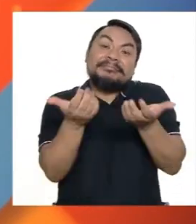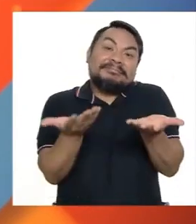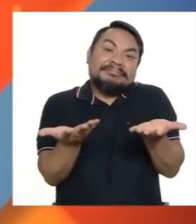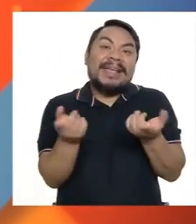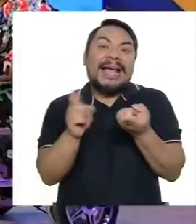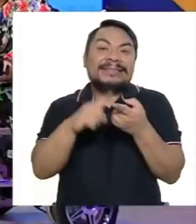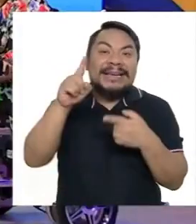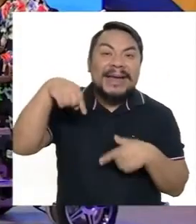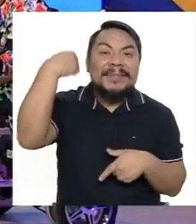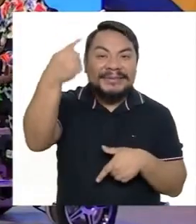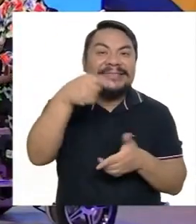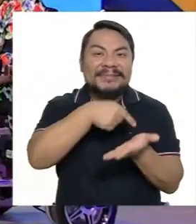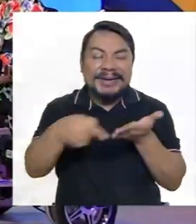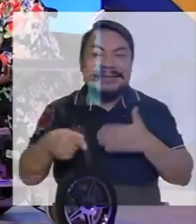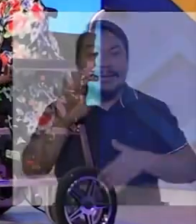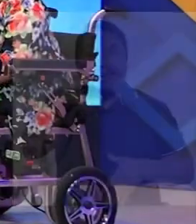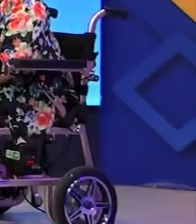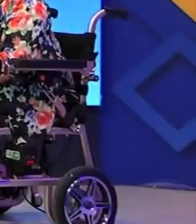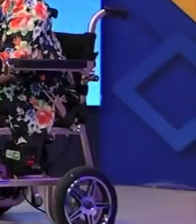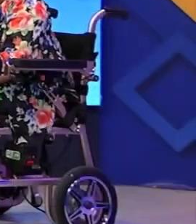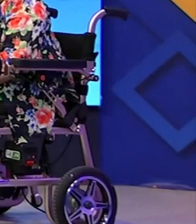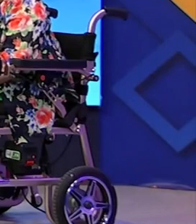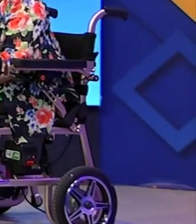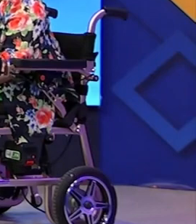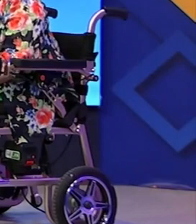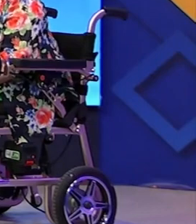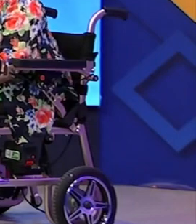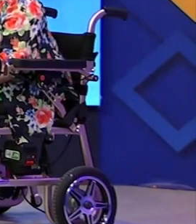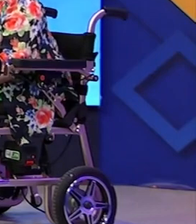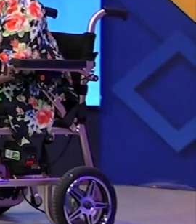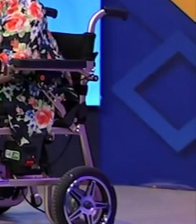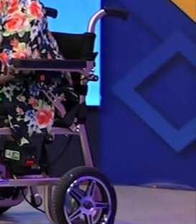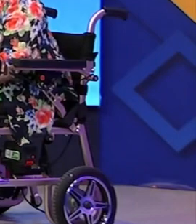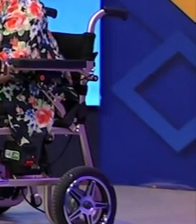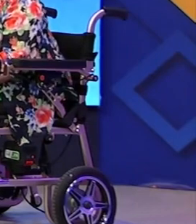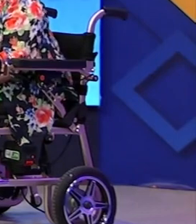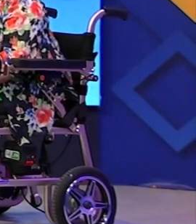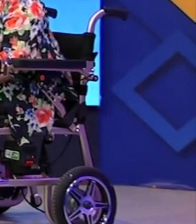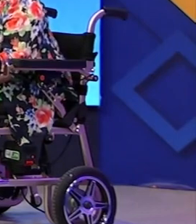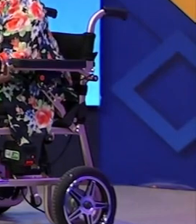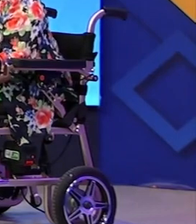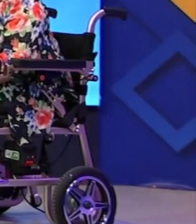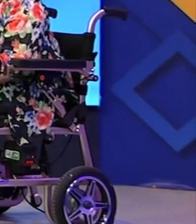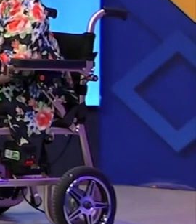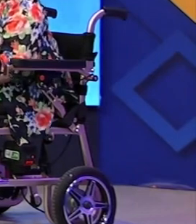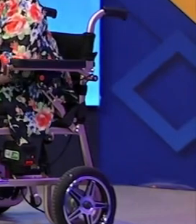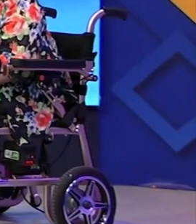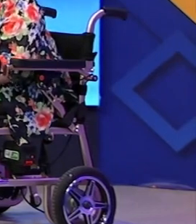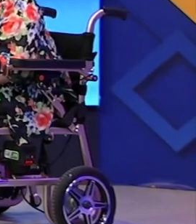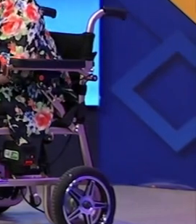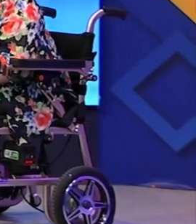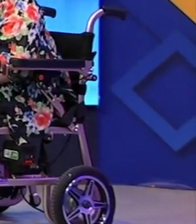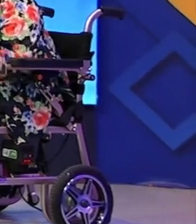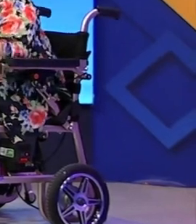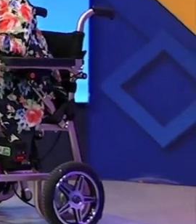Bueno, y será hasta la próxima semana. Y recuerden, sin barreras, un espacio por la igualdad.